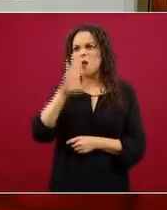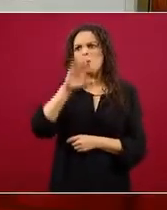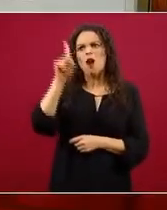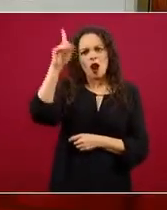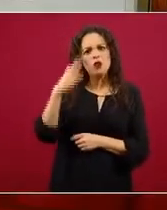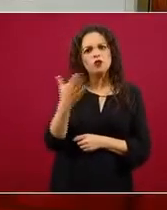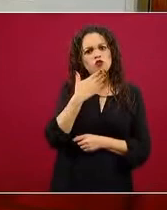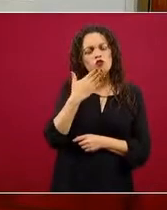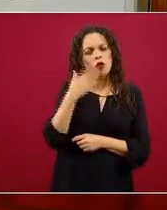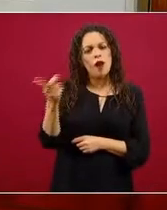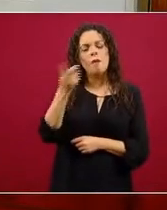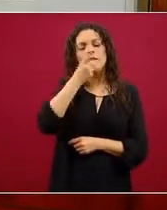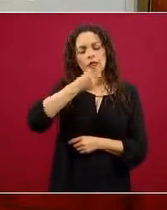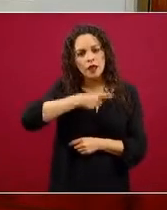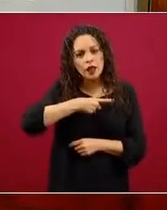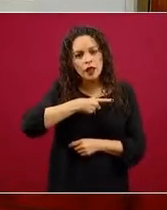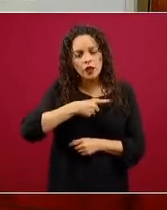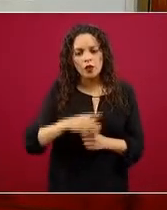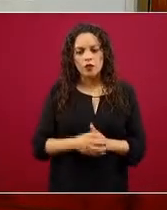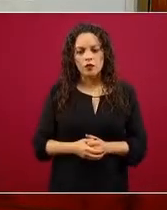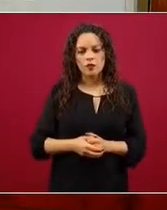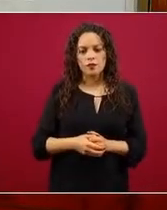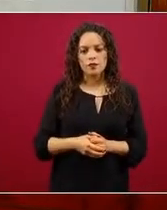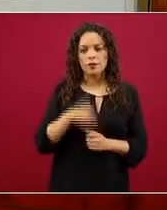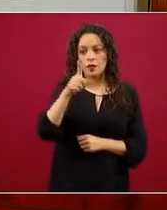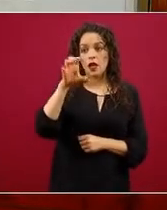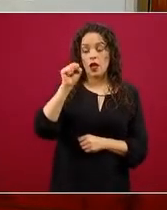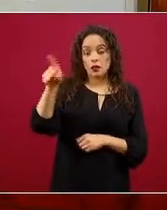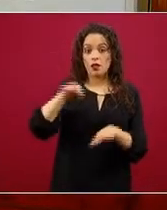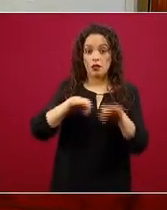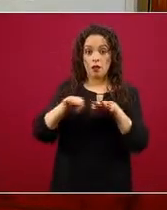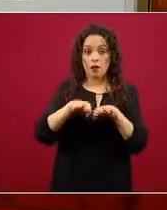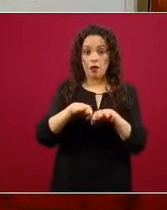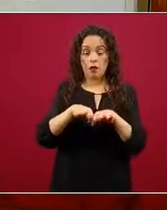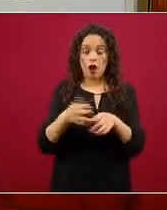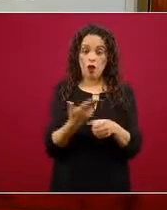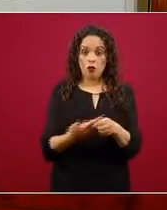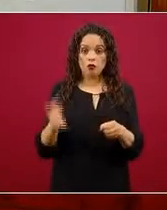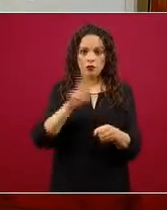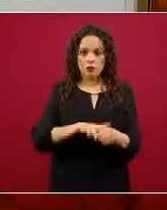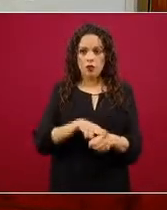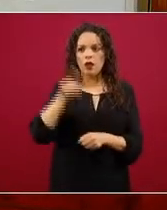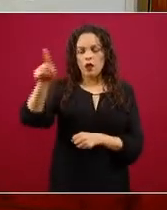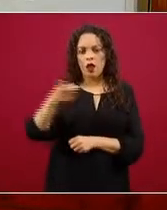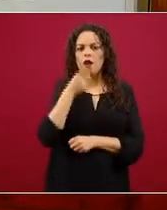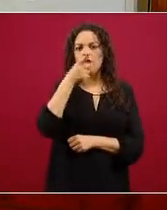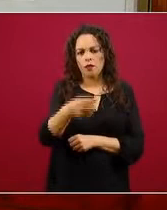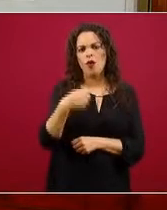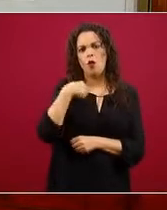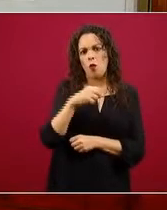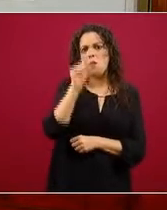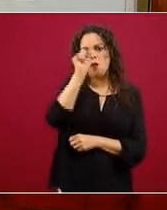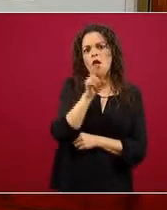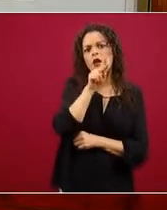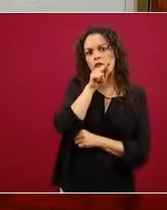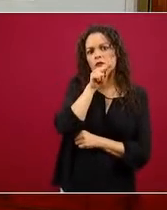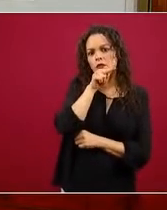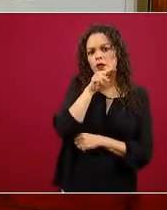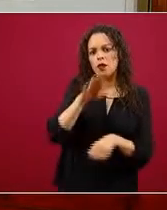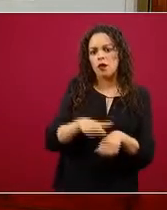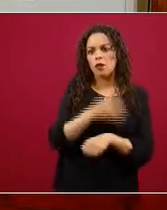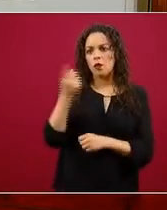precisamente, una profesional de la salud externó que tenía esa preocupación, ella es